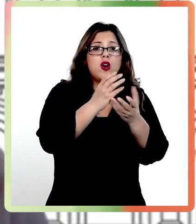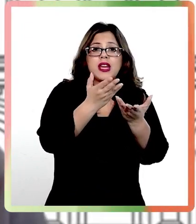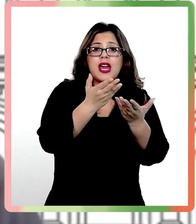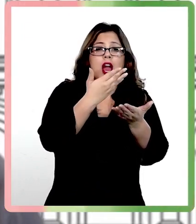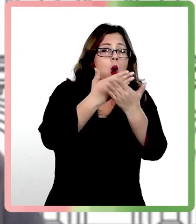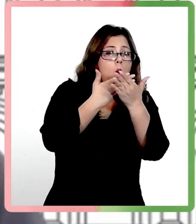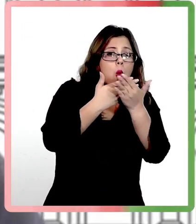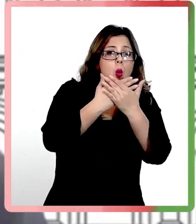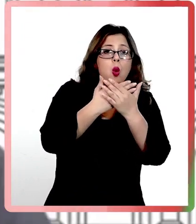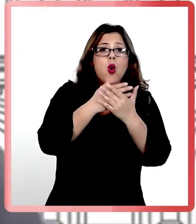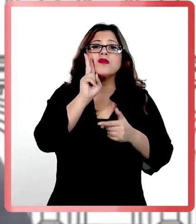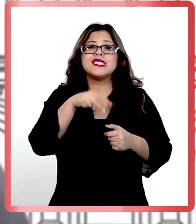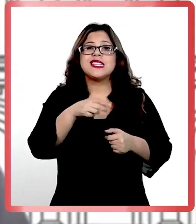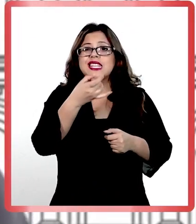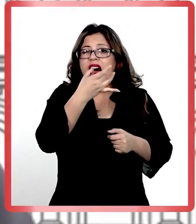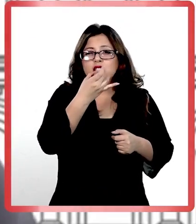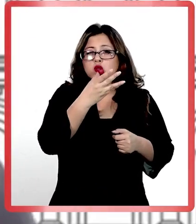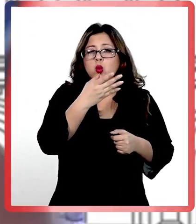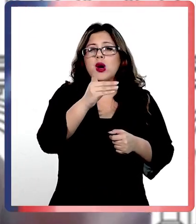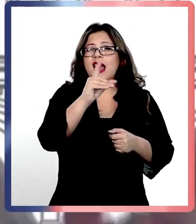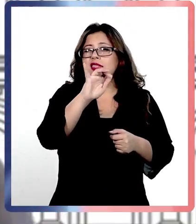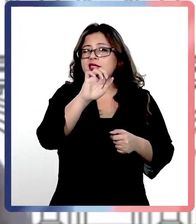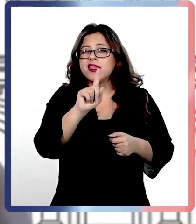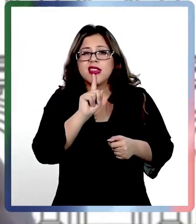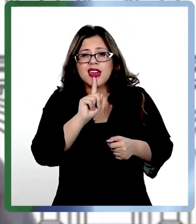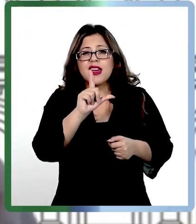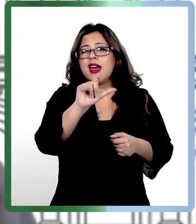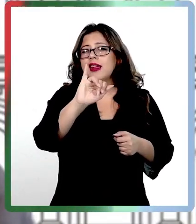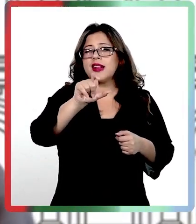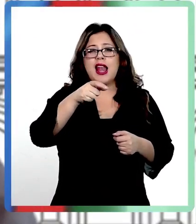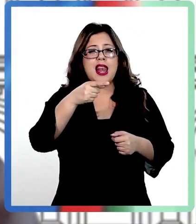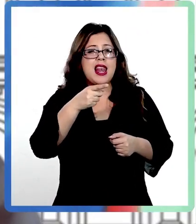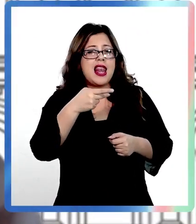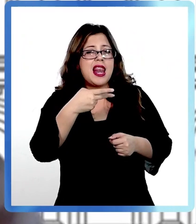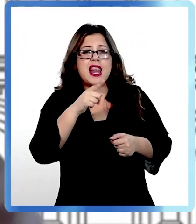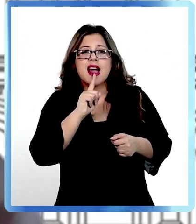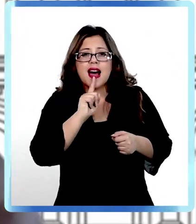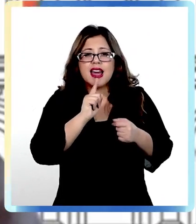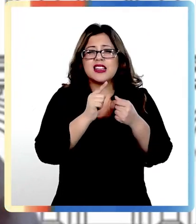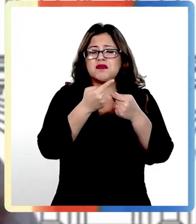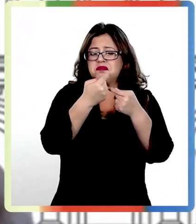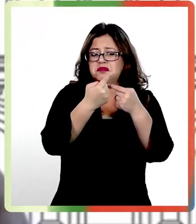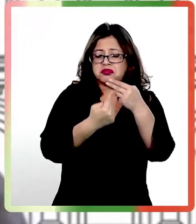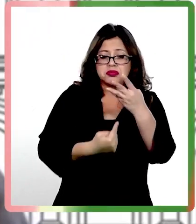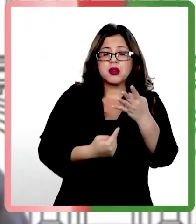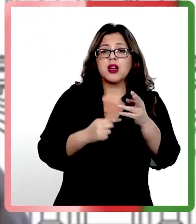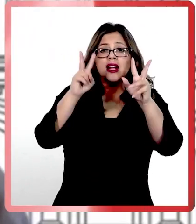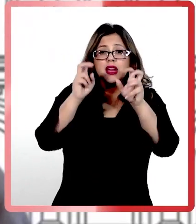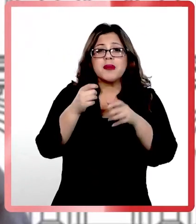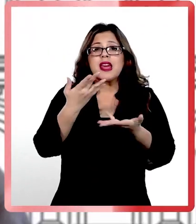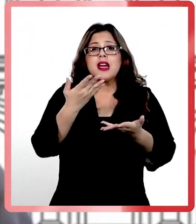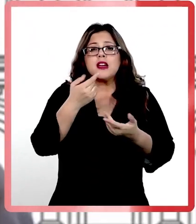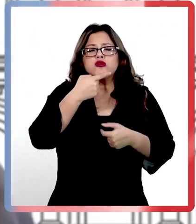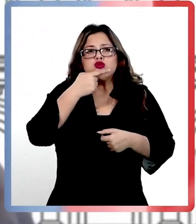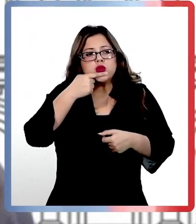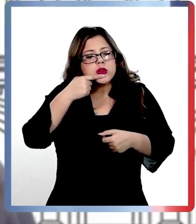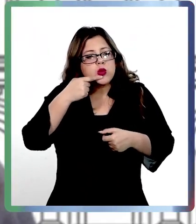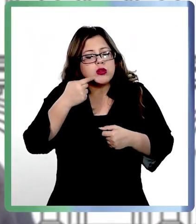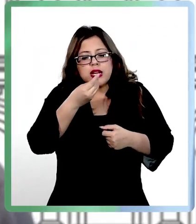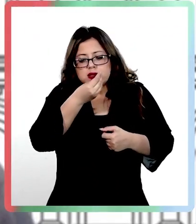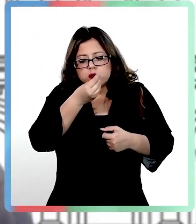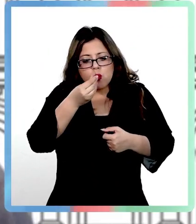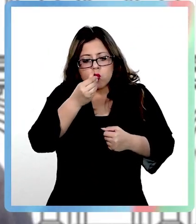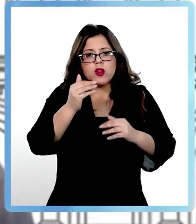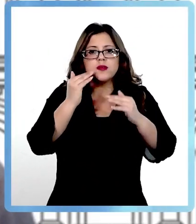ya sean Cero, Diet, Light, hay un montón de variedades de nombre, el sabor dulce en los niños